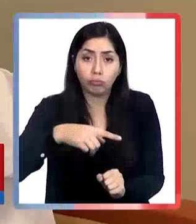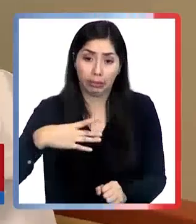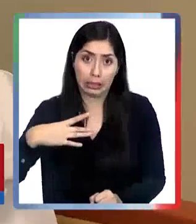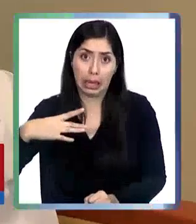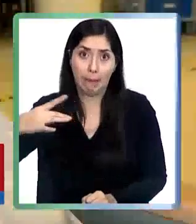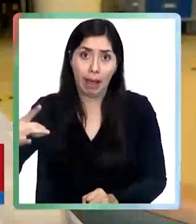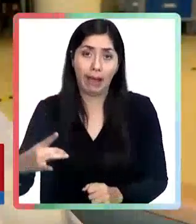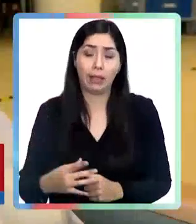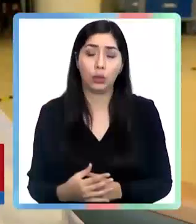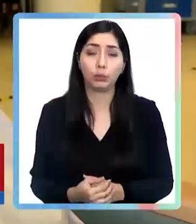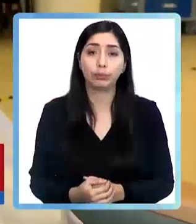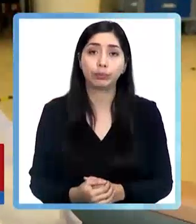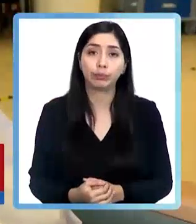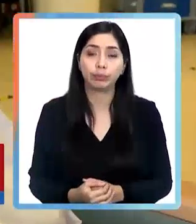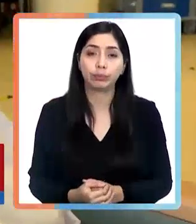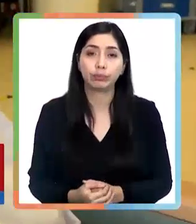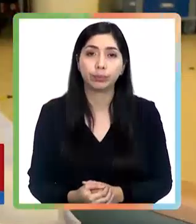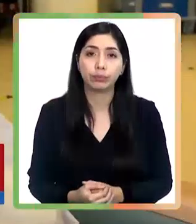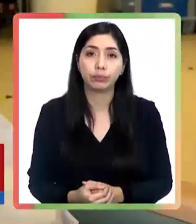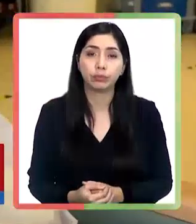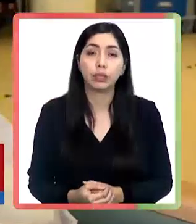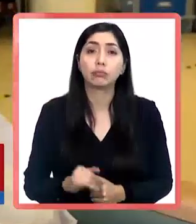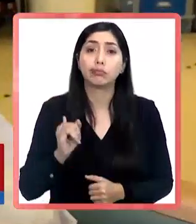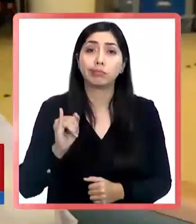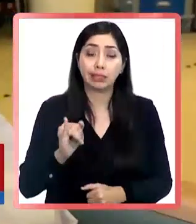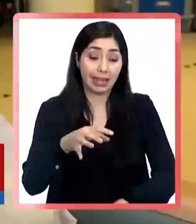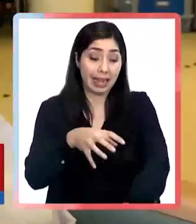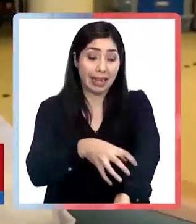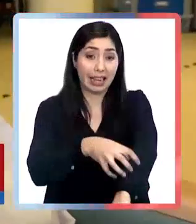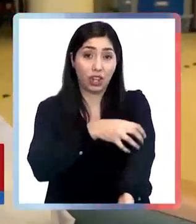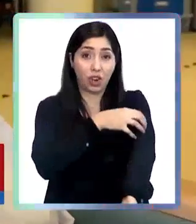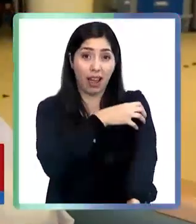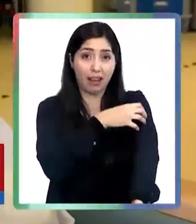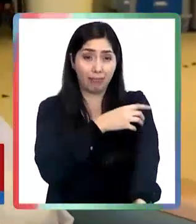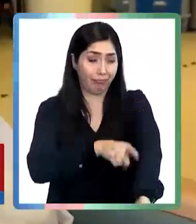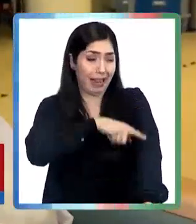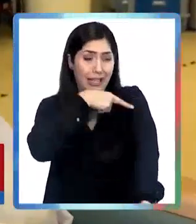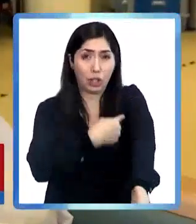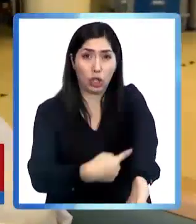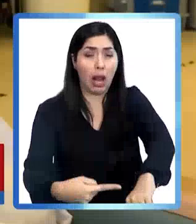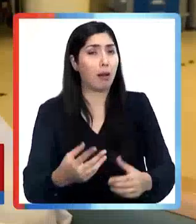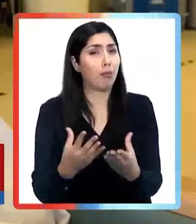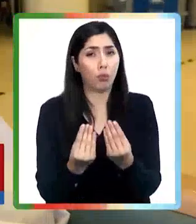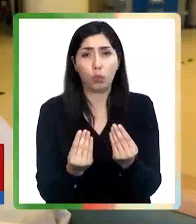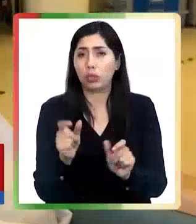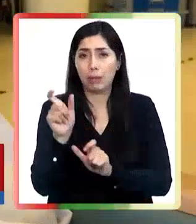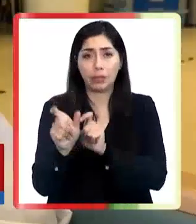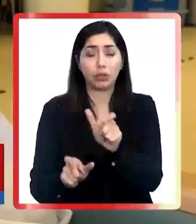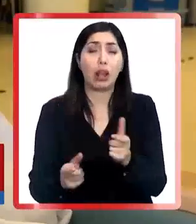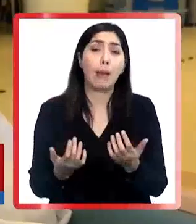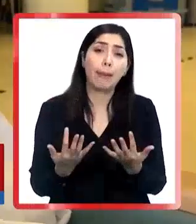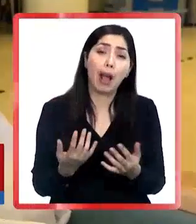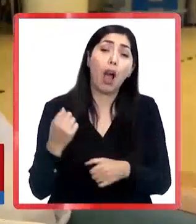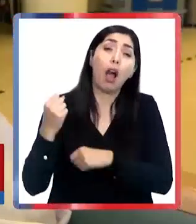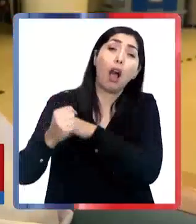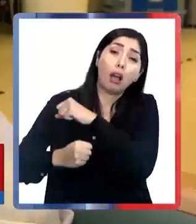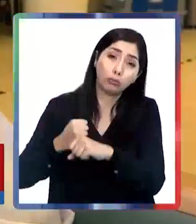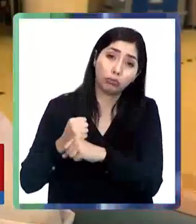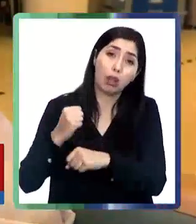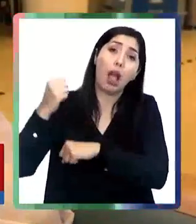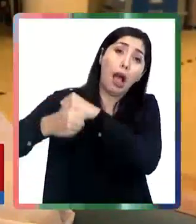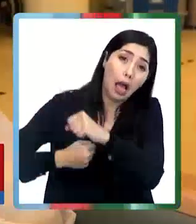llamados. Tanto a nivel como yo creo como regional y nacional muchas personas estamos esperando operaciones que llevamos años